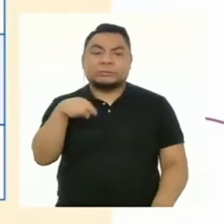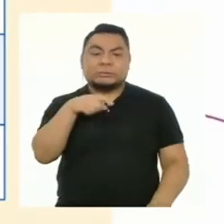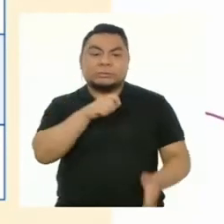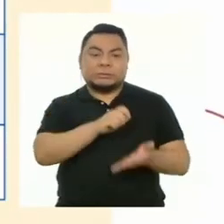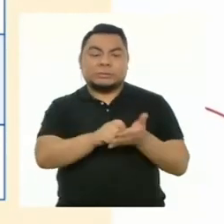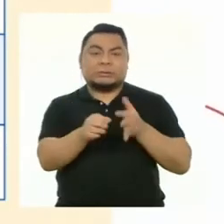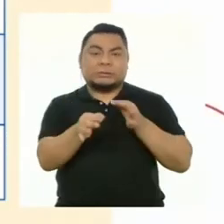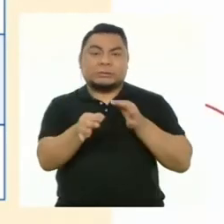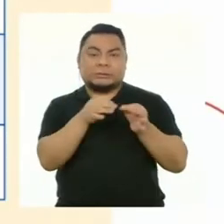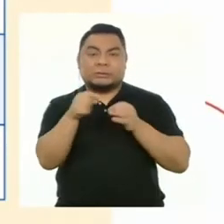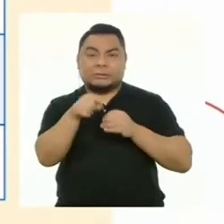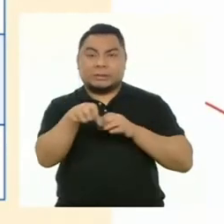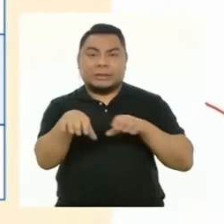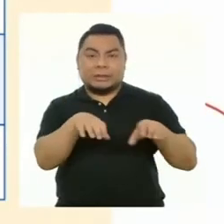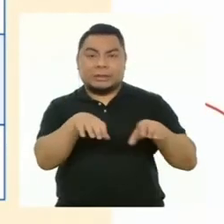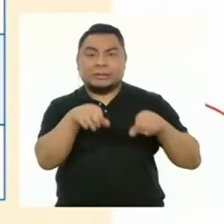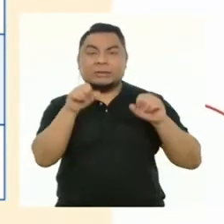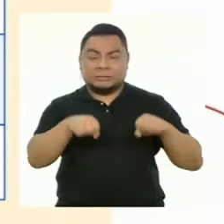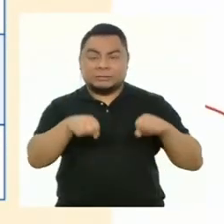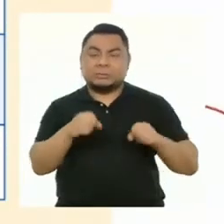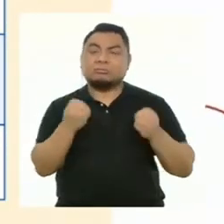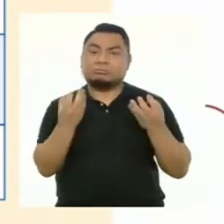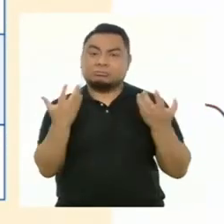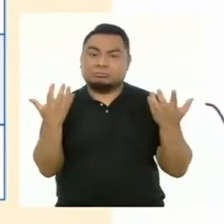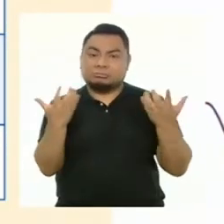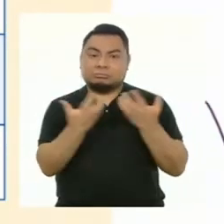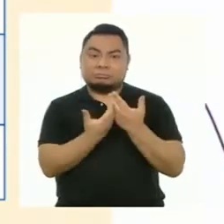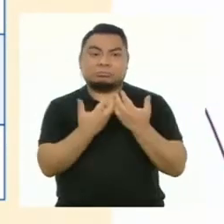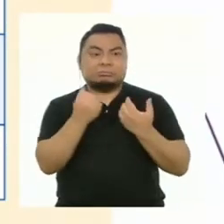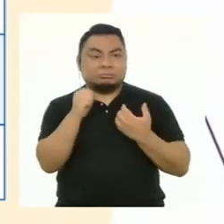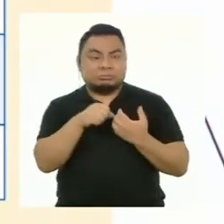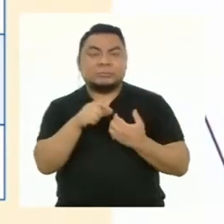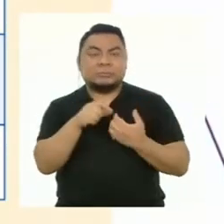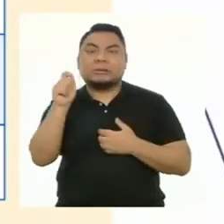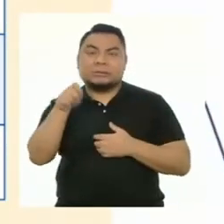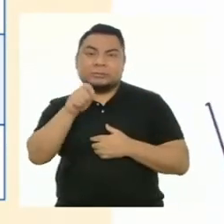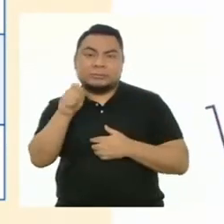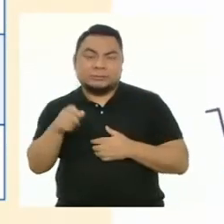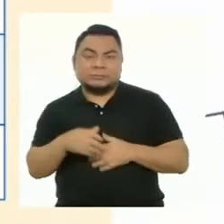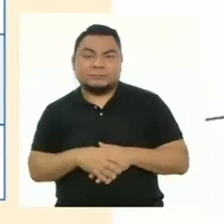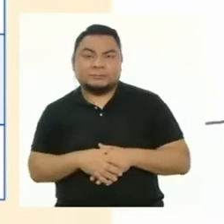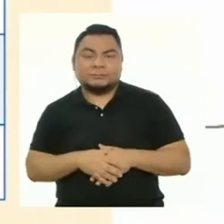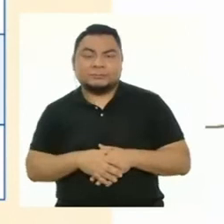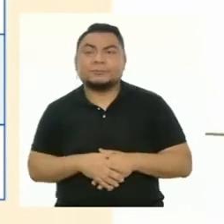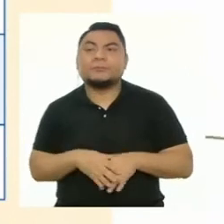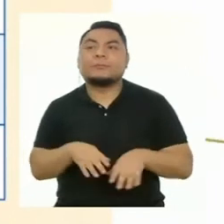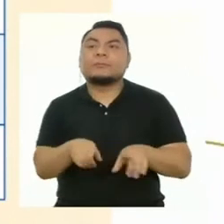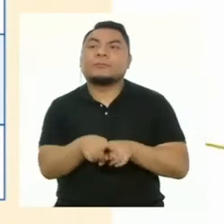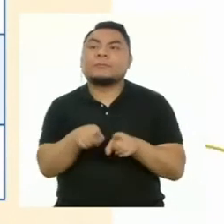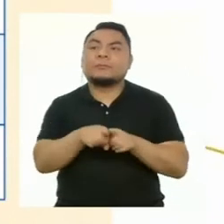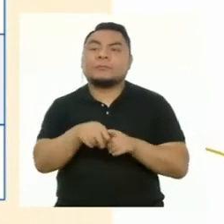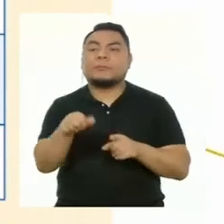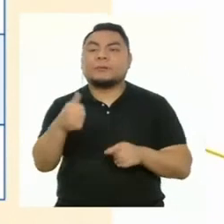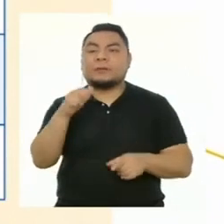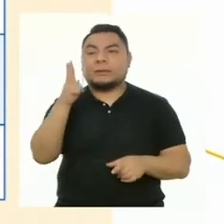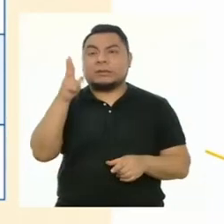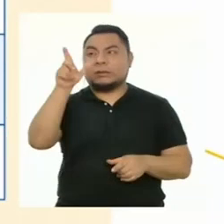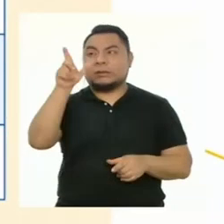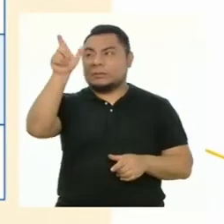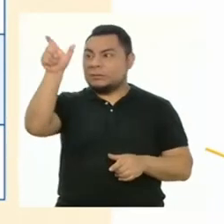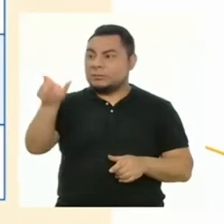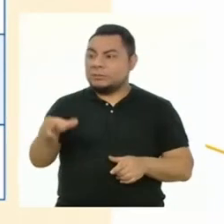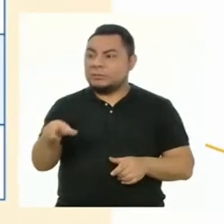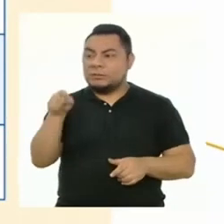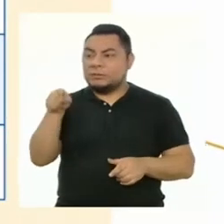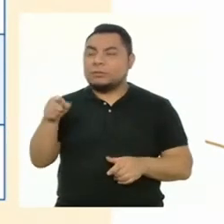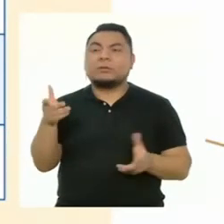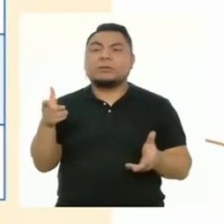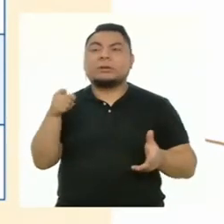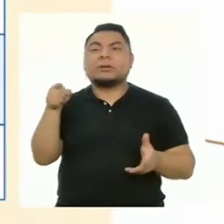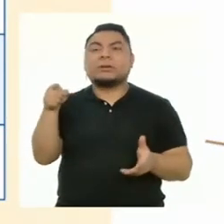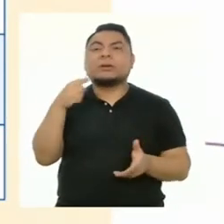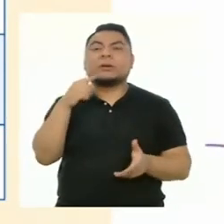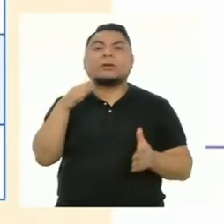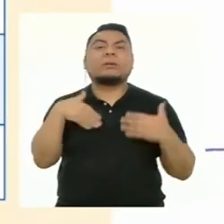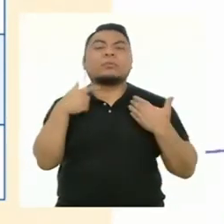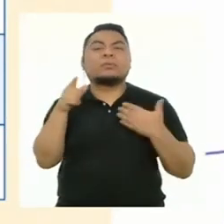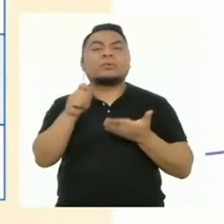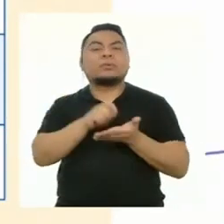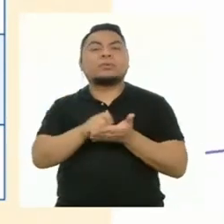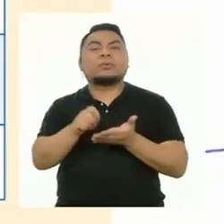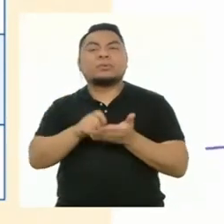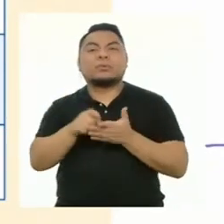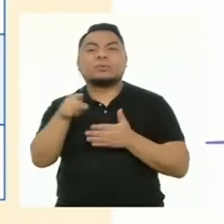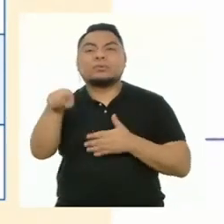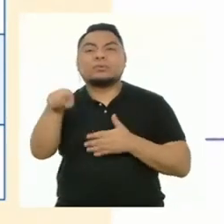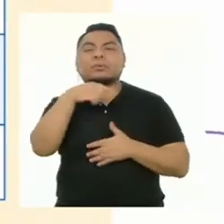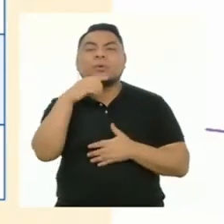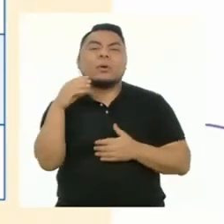si el texto explicativo que elaboraste cumple con esos criterios. Además, hay una tercera columna en las que podemos